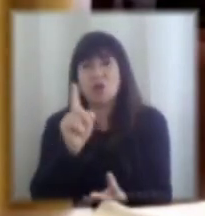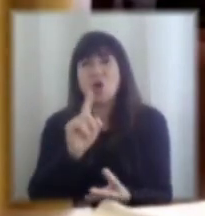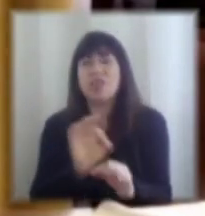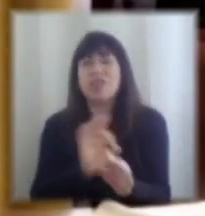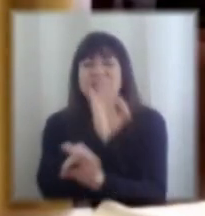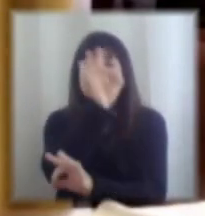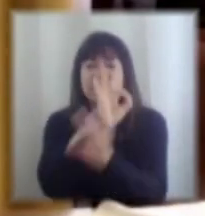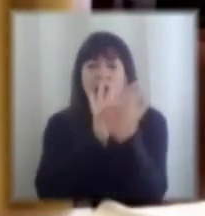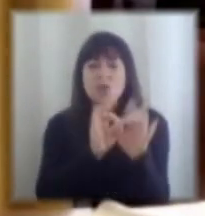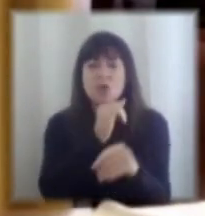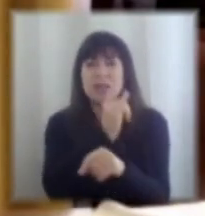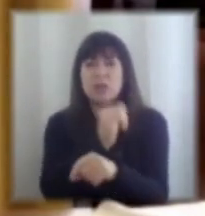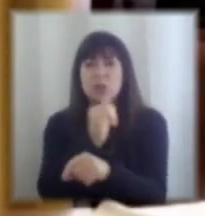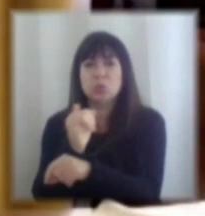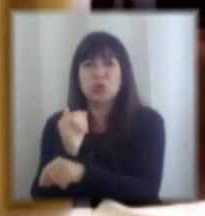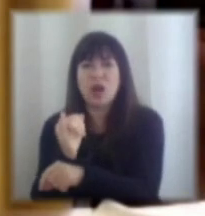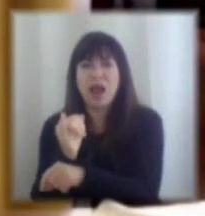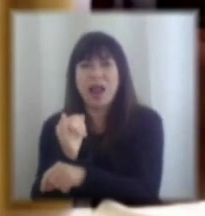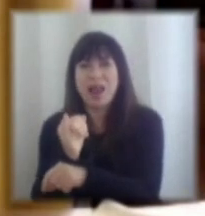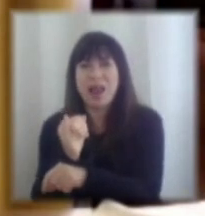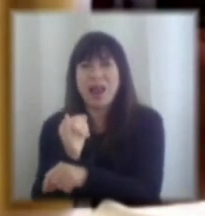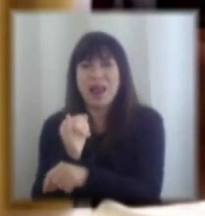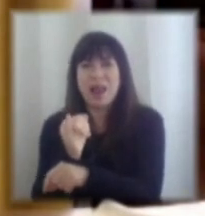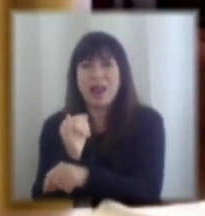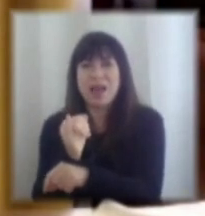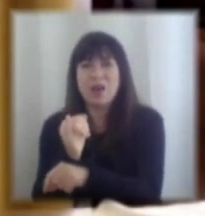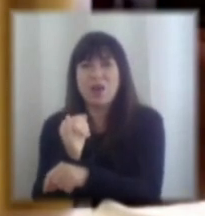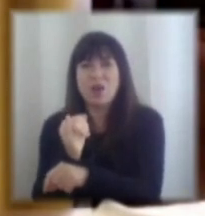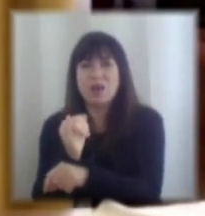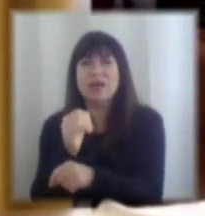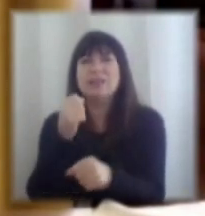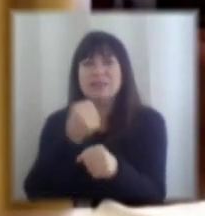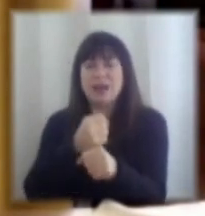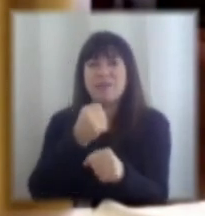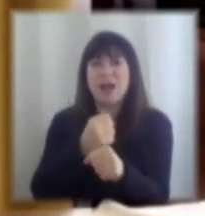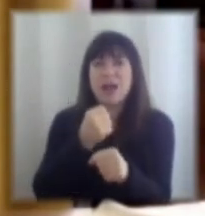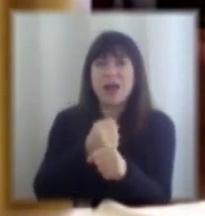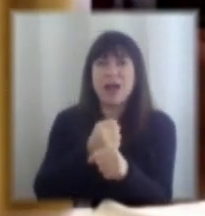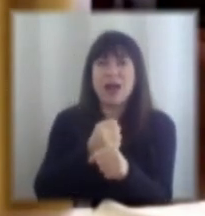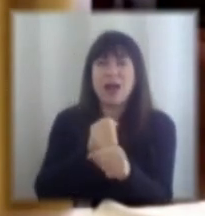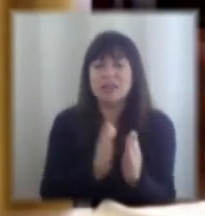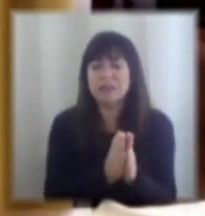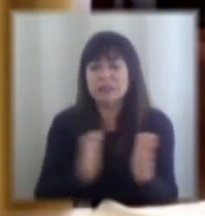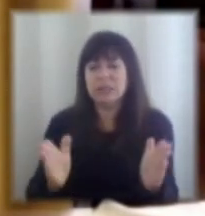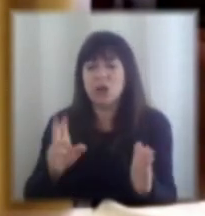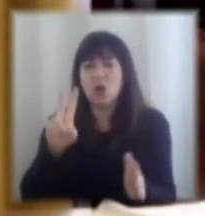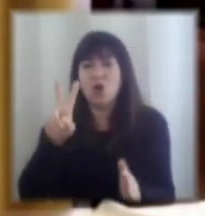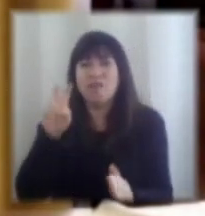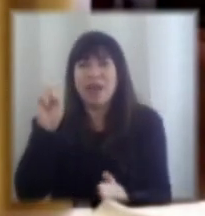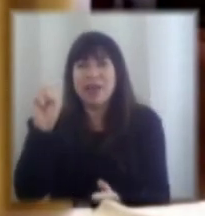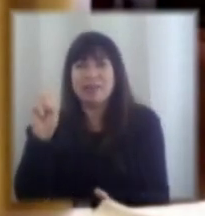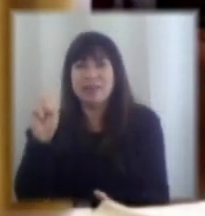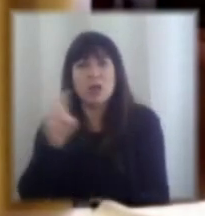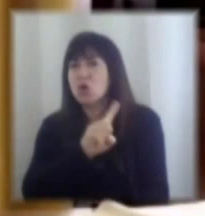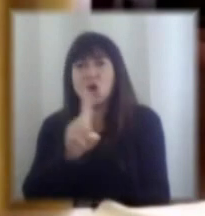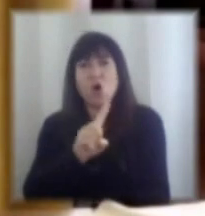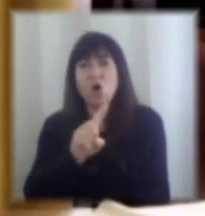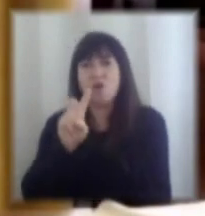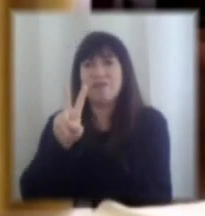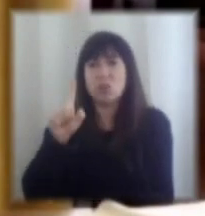institucional que es un diseño institucional que opera en una lógica de siglo XX y no en una lógica de siglo XXI